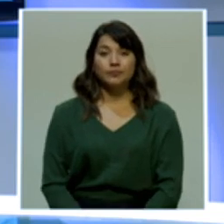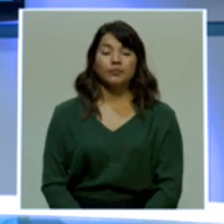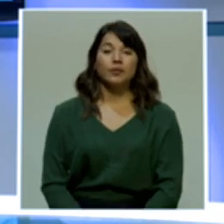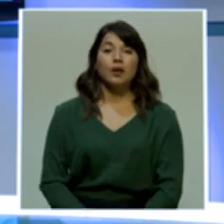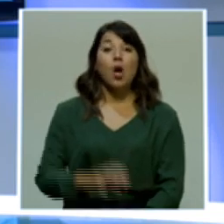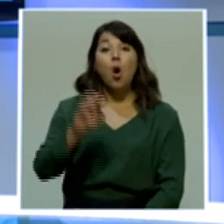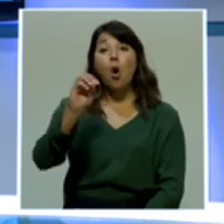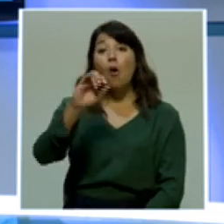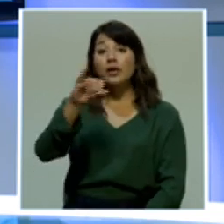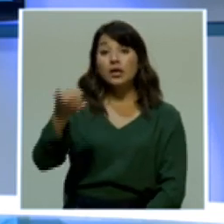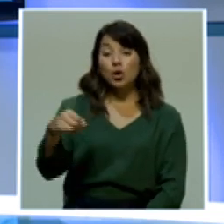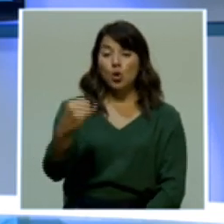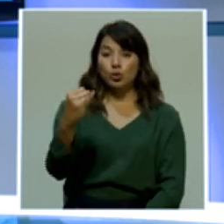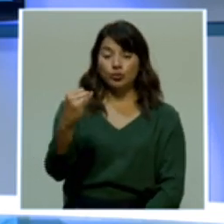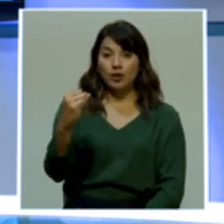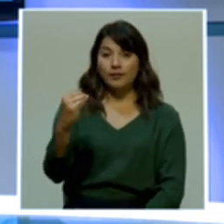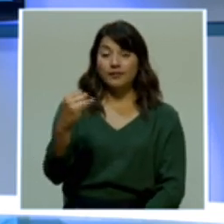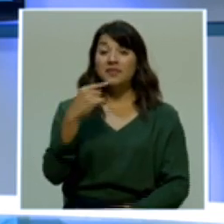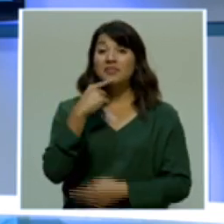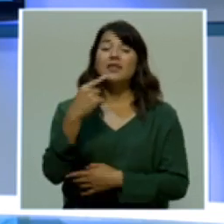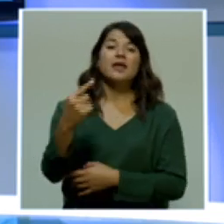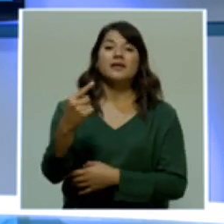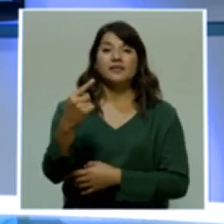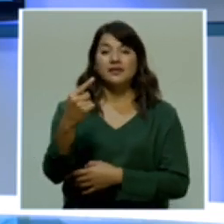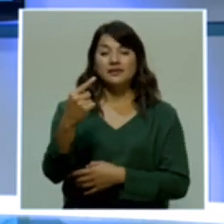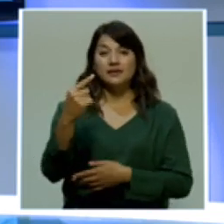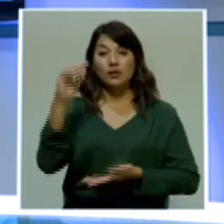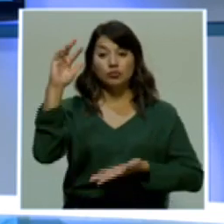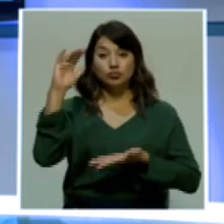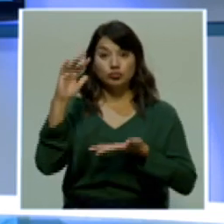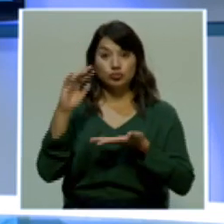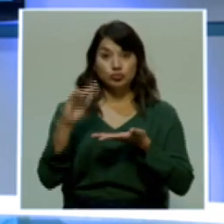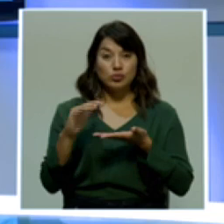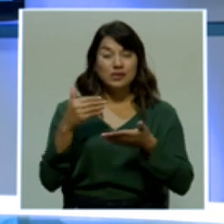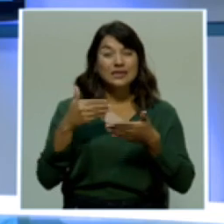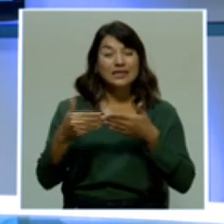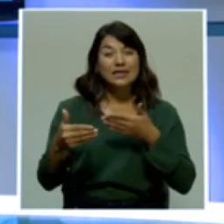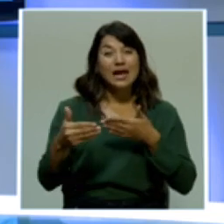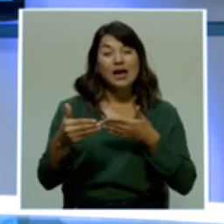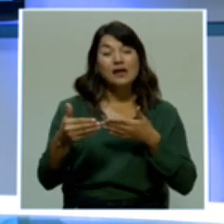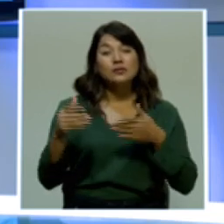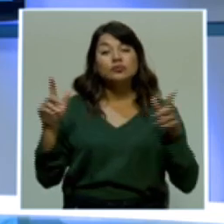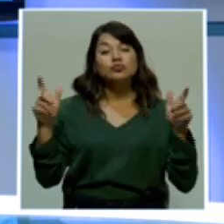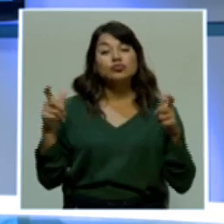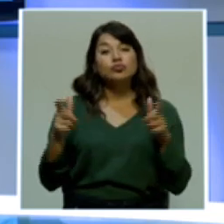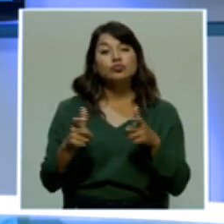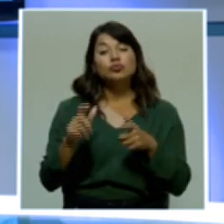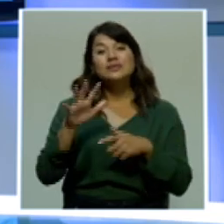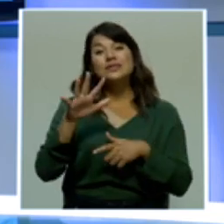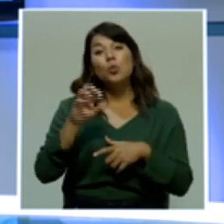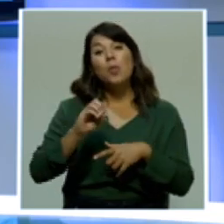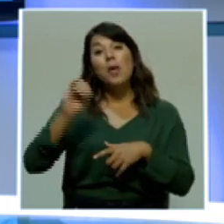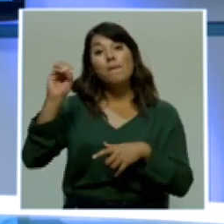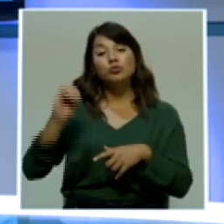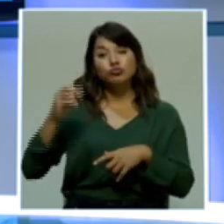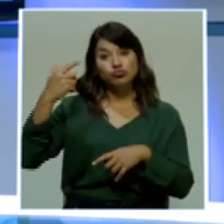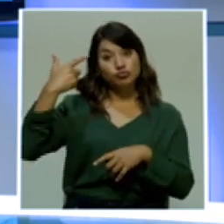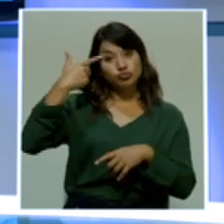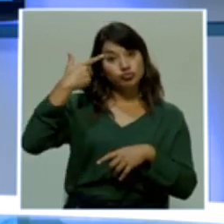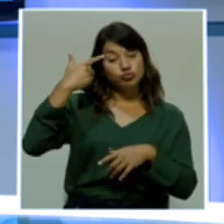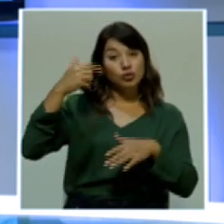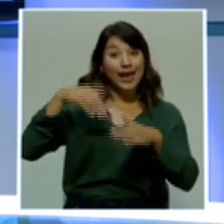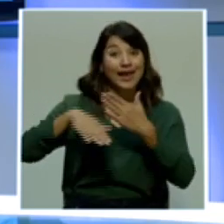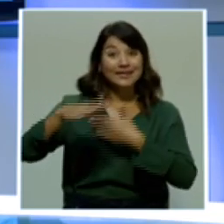reporta una reducción de casi un 50% en los asaltos a peatones en el centro de San